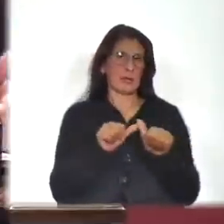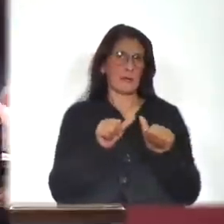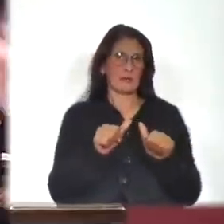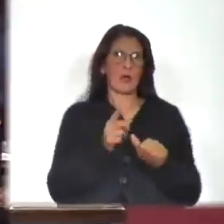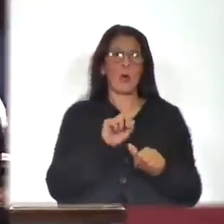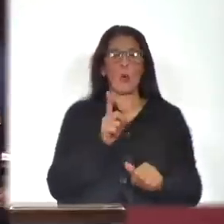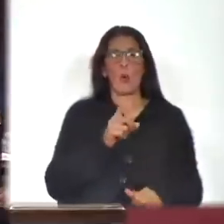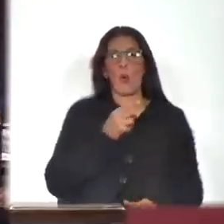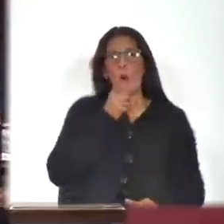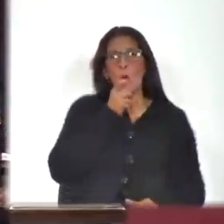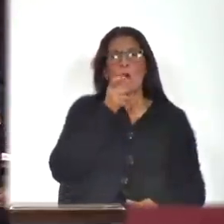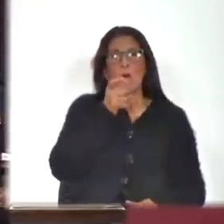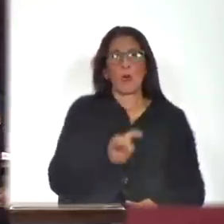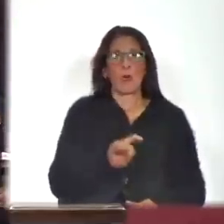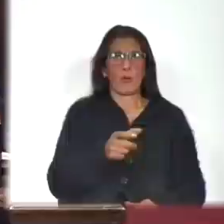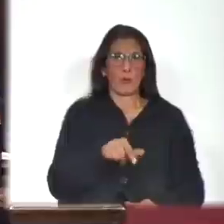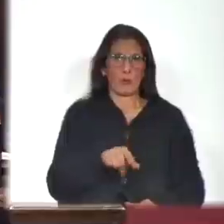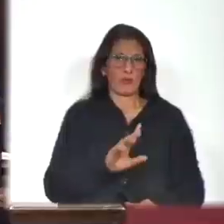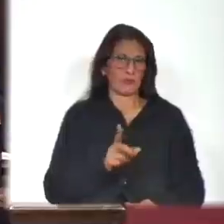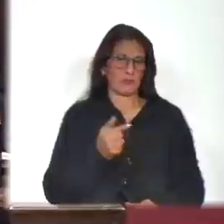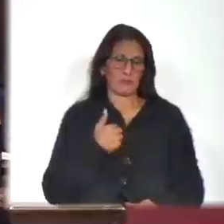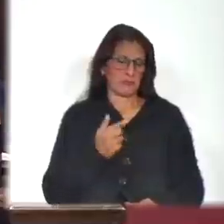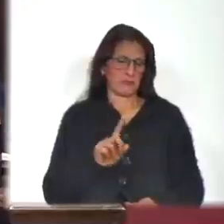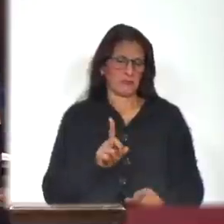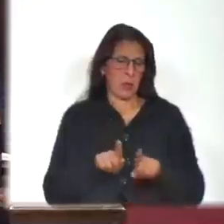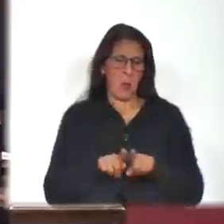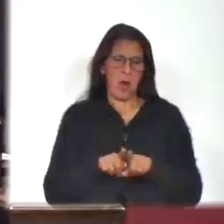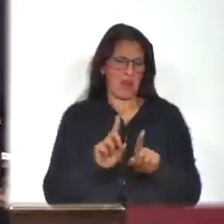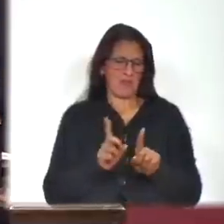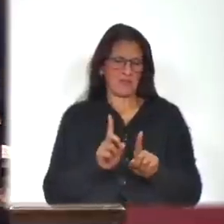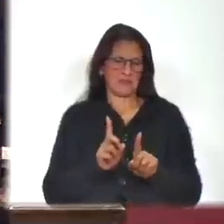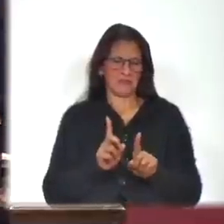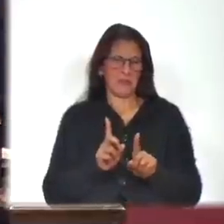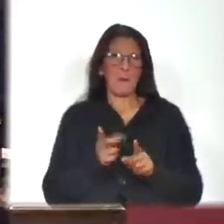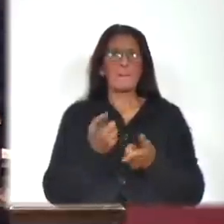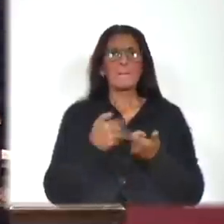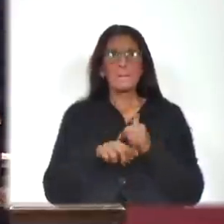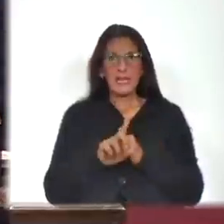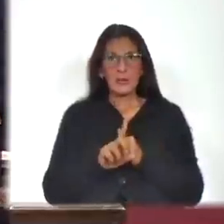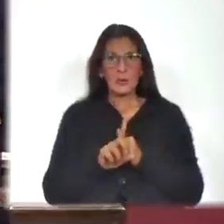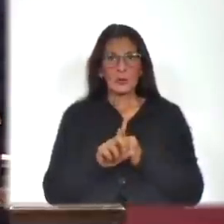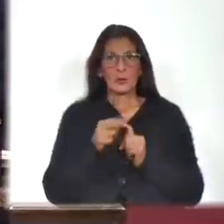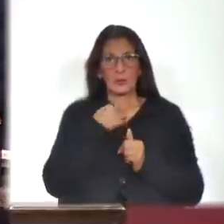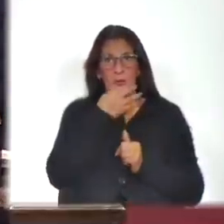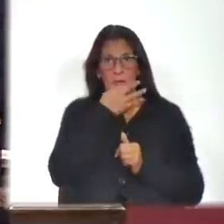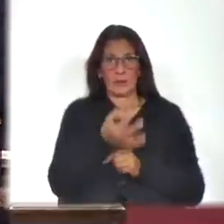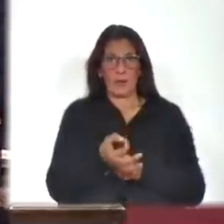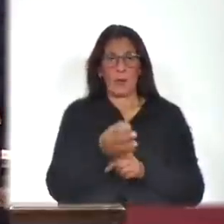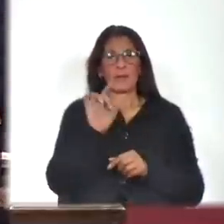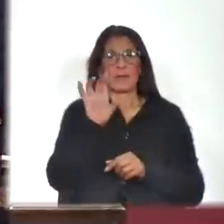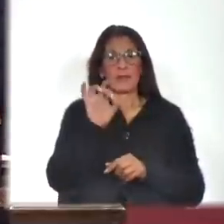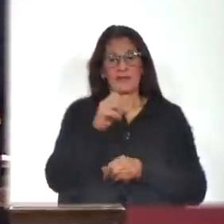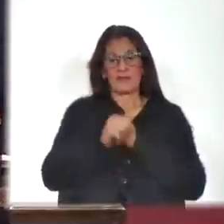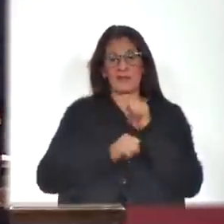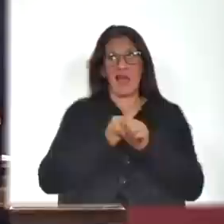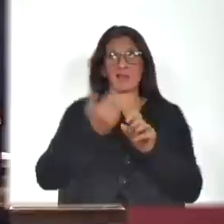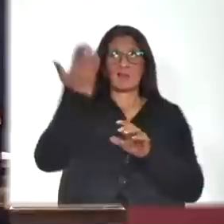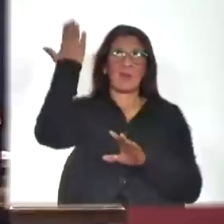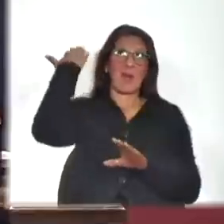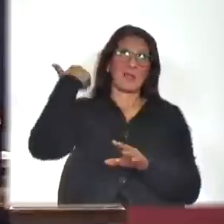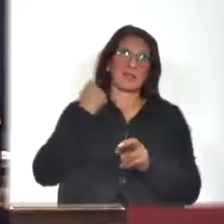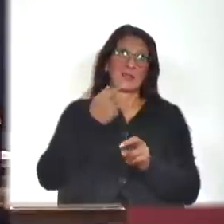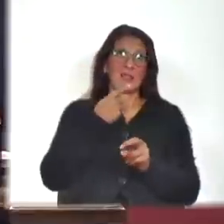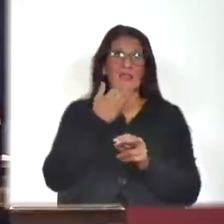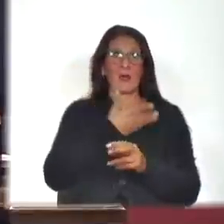con ese argumento. Así que yo no voy a usar ese argumento. Pero digo, los que vienen de 15 años de gobierno, si van a